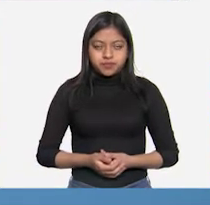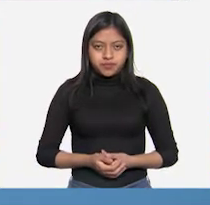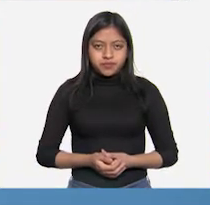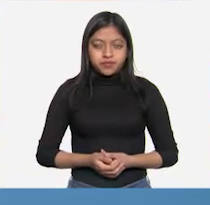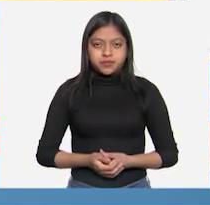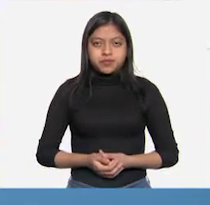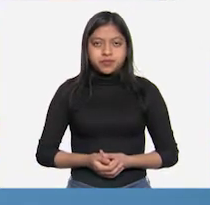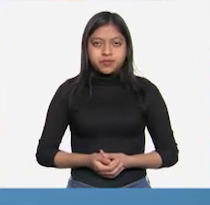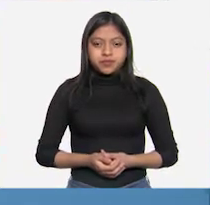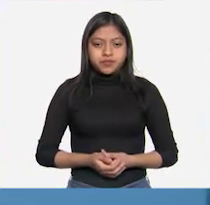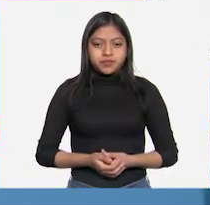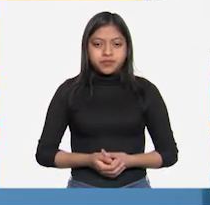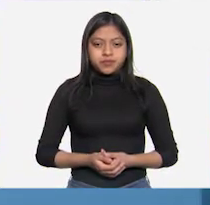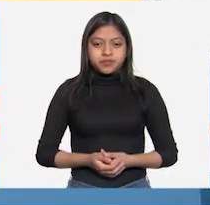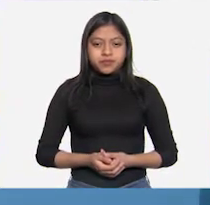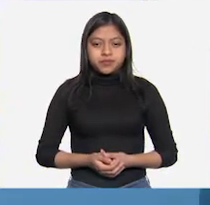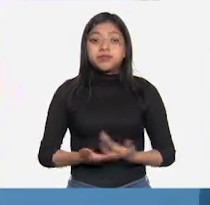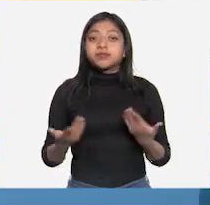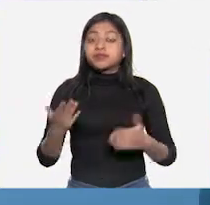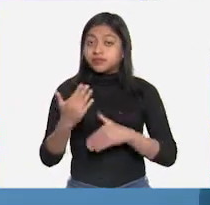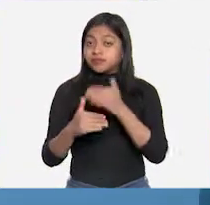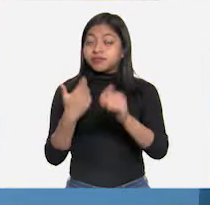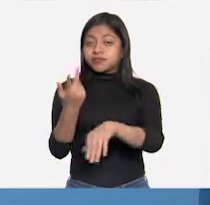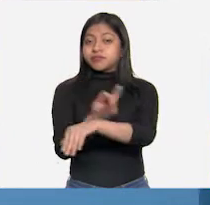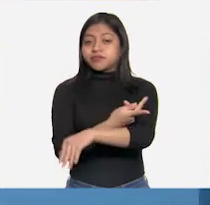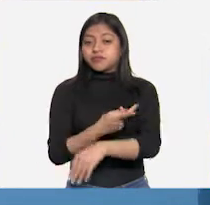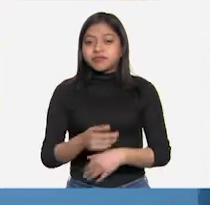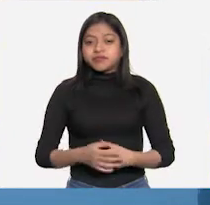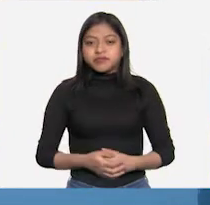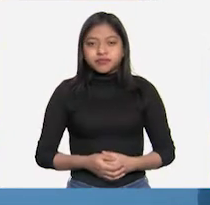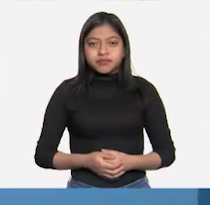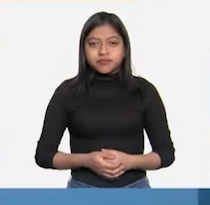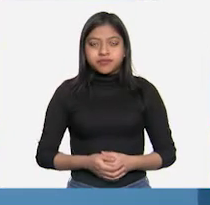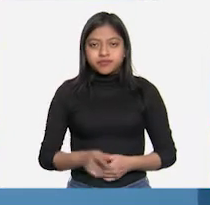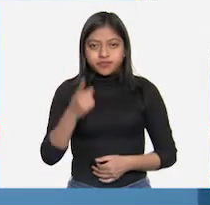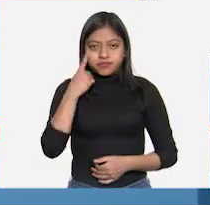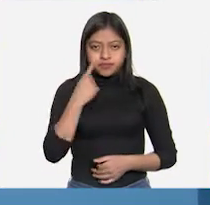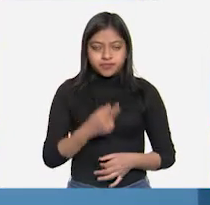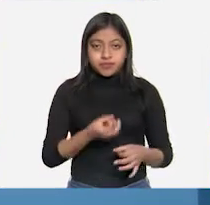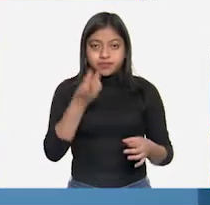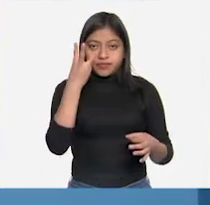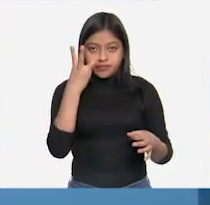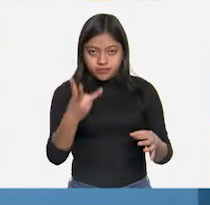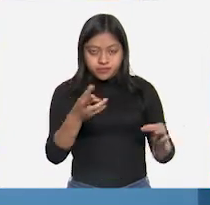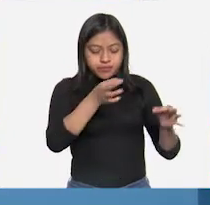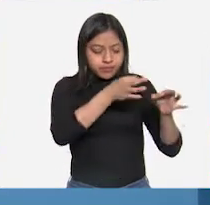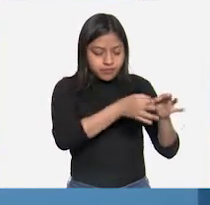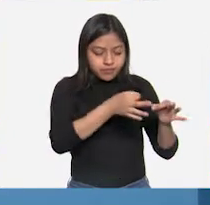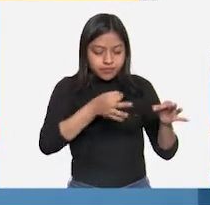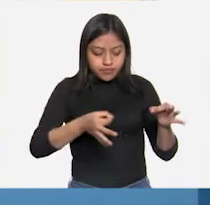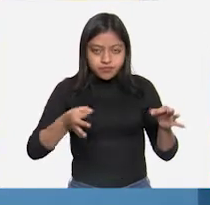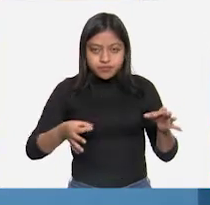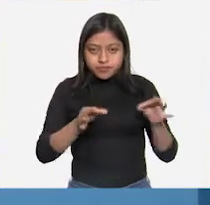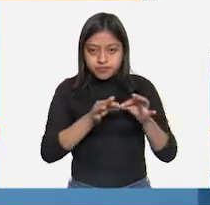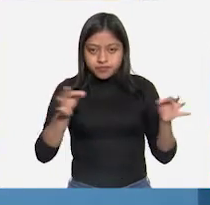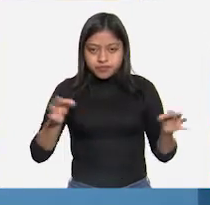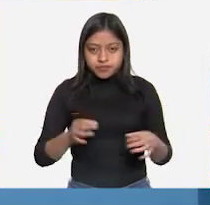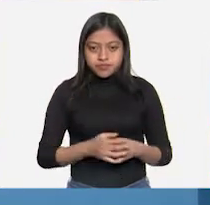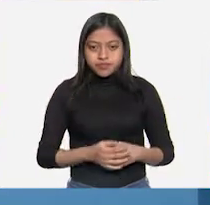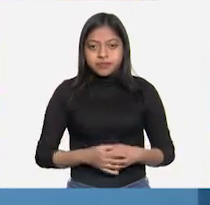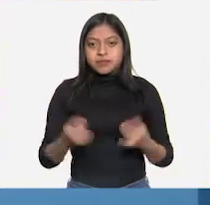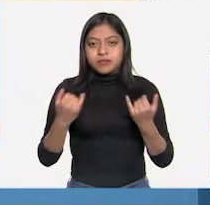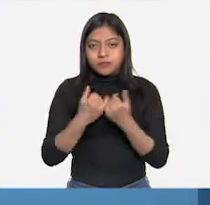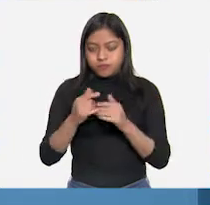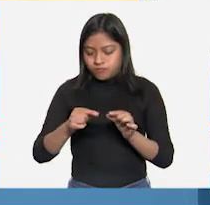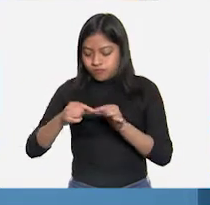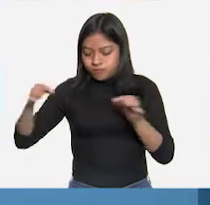¿Y qué es lo que sucede? A una le vamos a poner tres. Y a otra, las que nos quedan, que son seis.